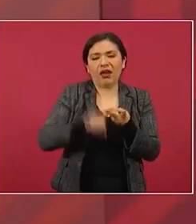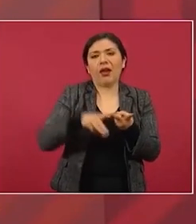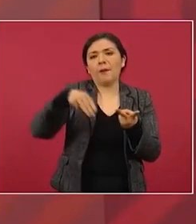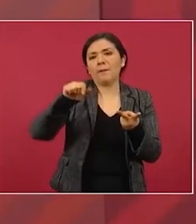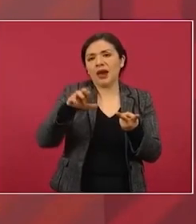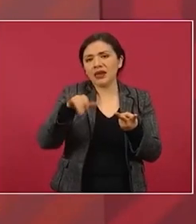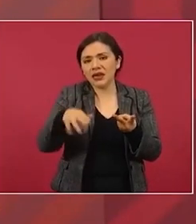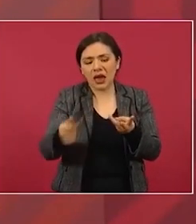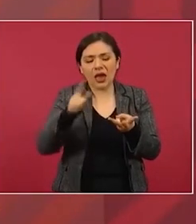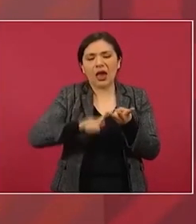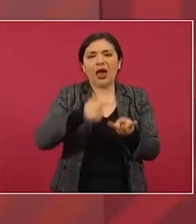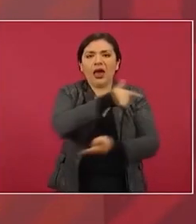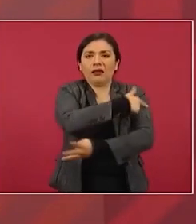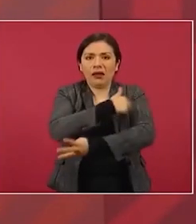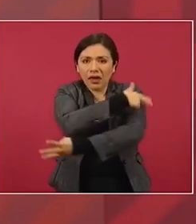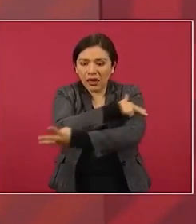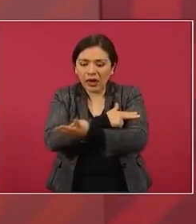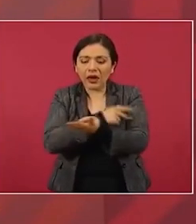Guardia Nacional,